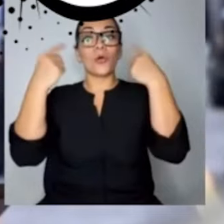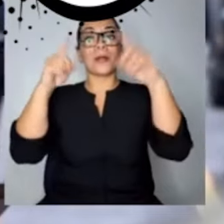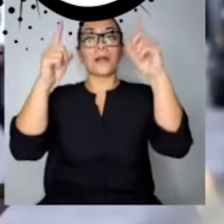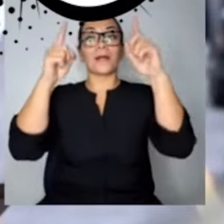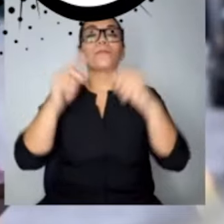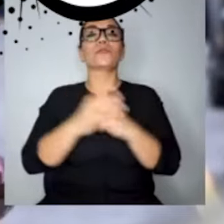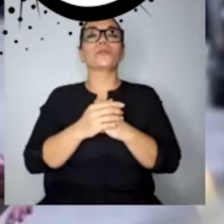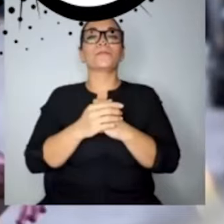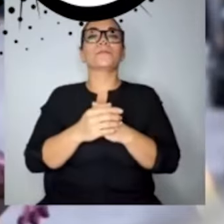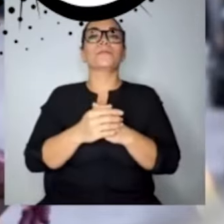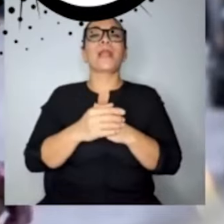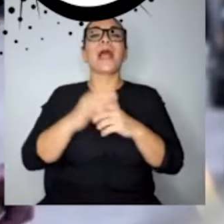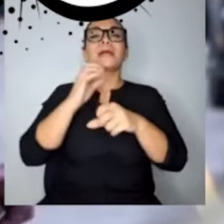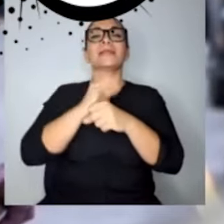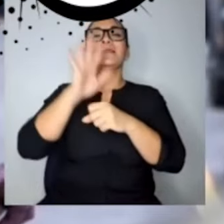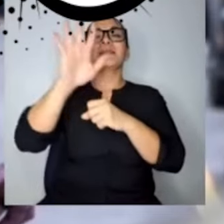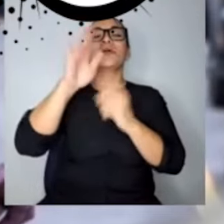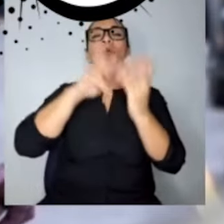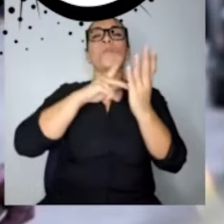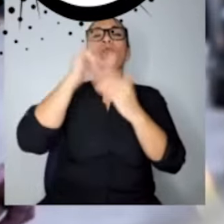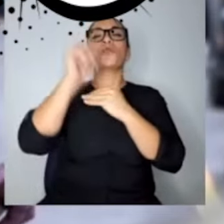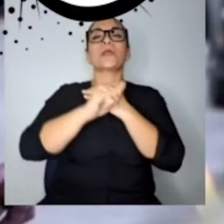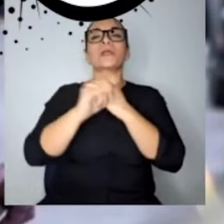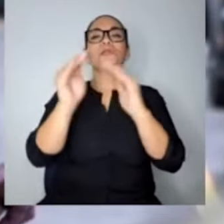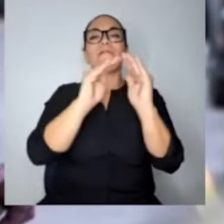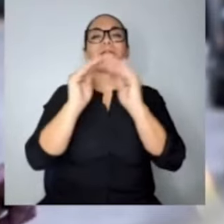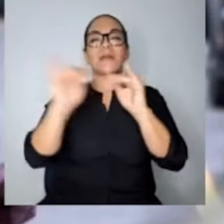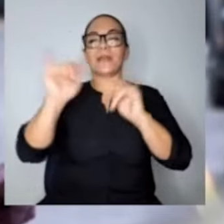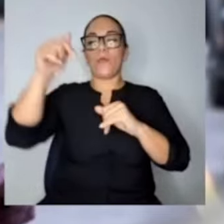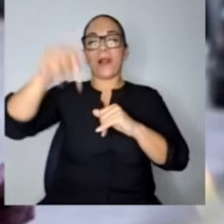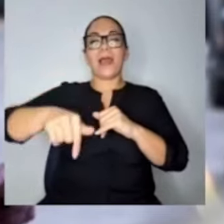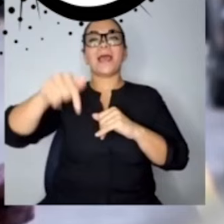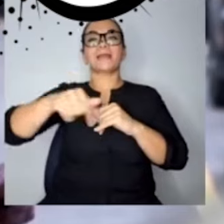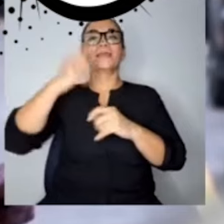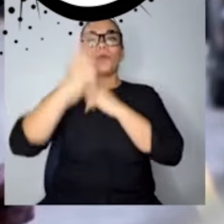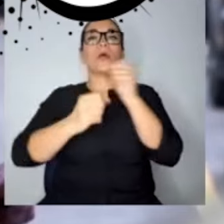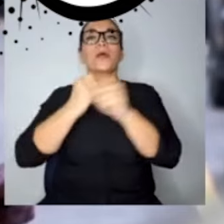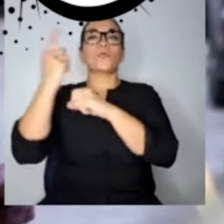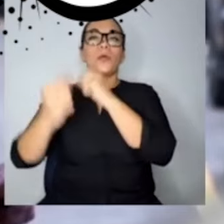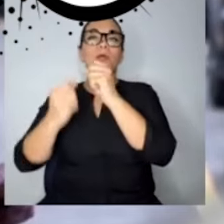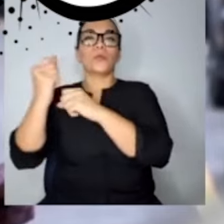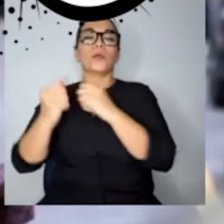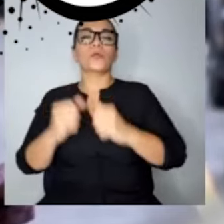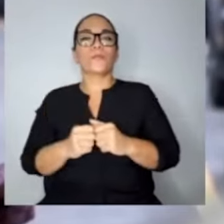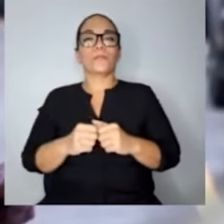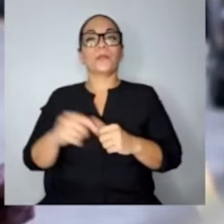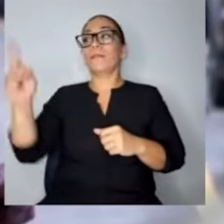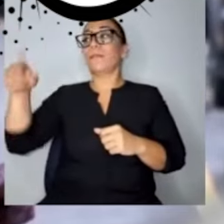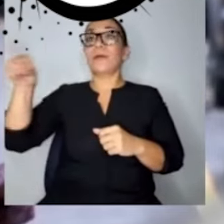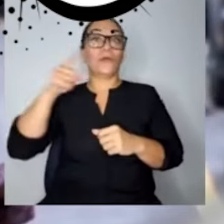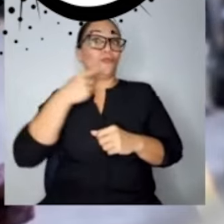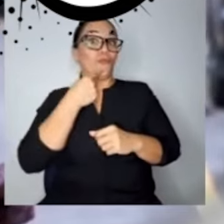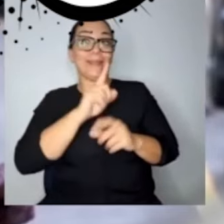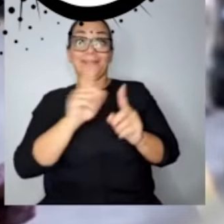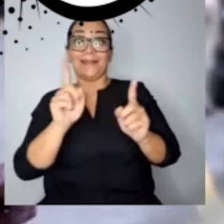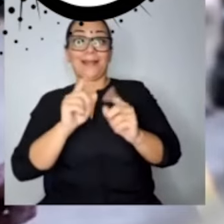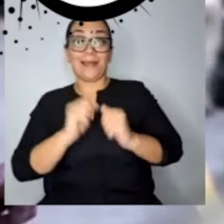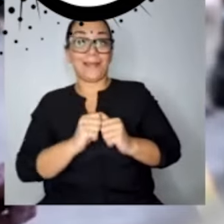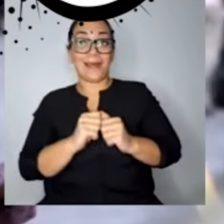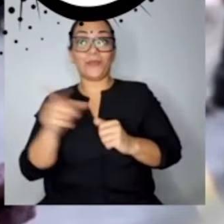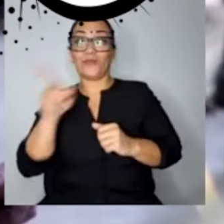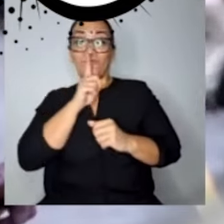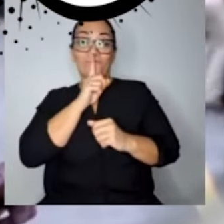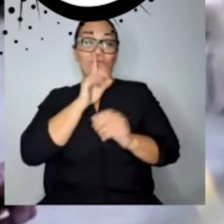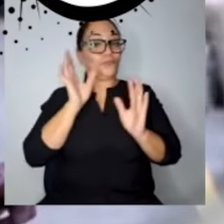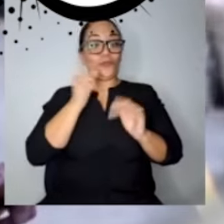cinco proyectos de vivienda aurora de luz por año. Ah, no, eso no lo dicen, eso no lo dicen